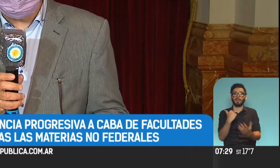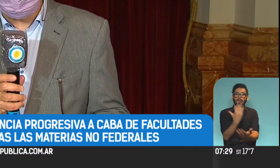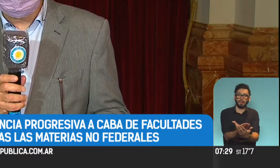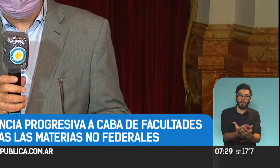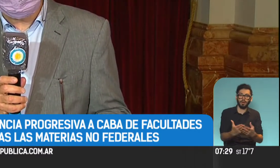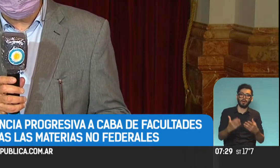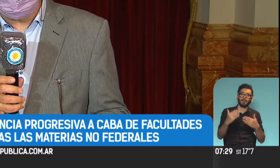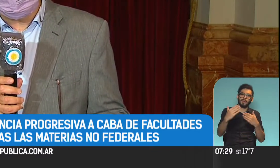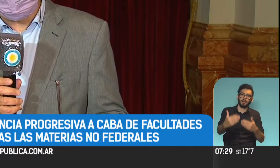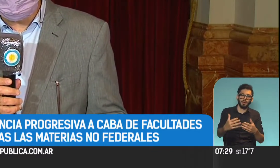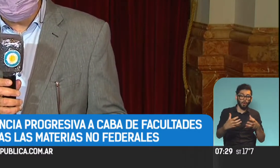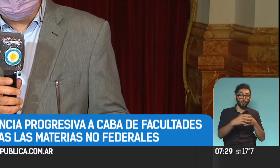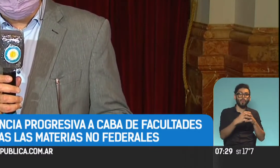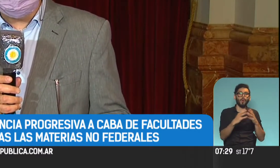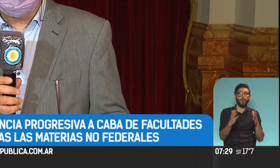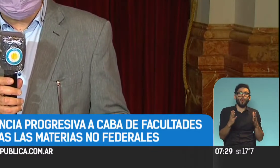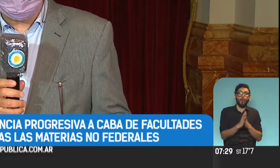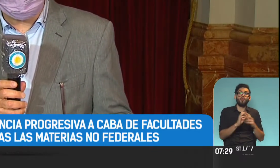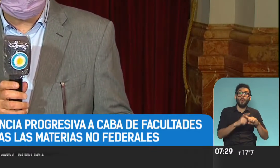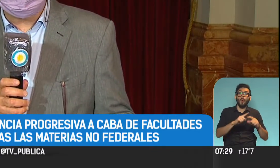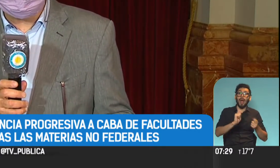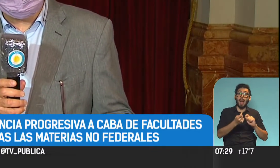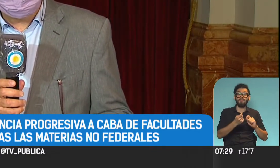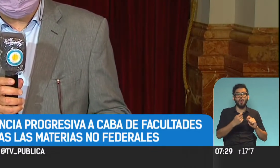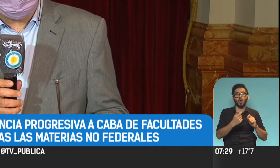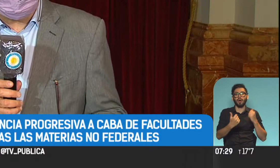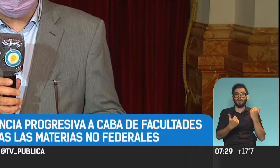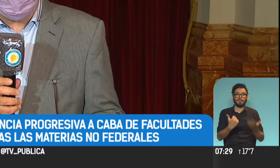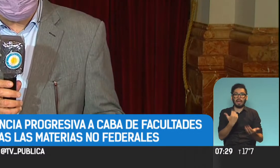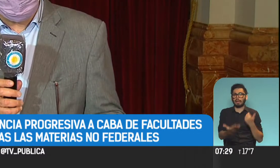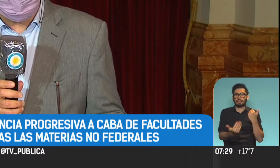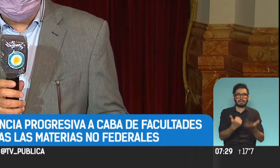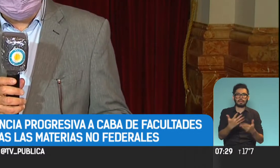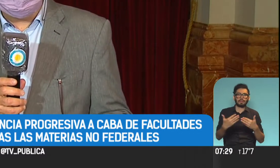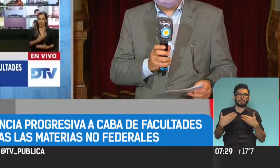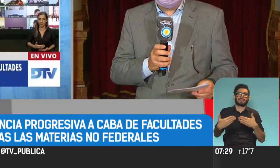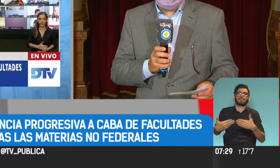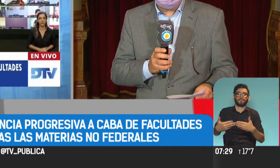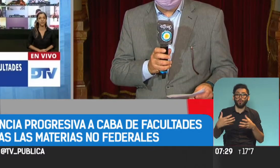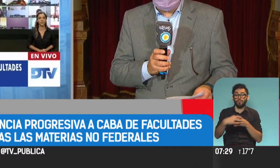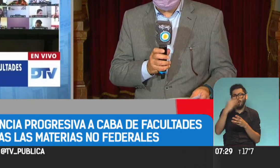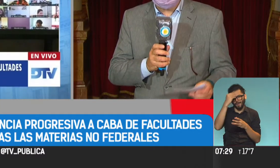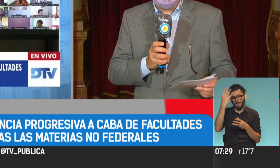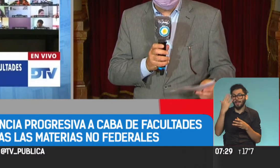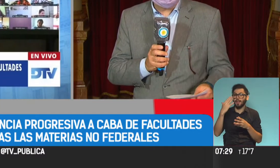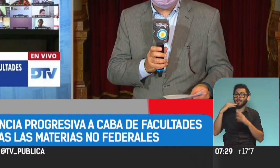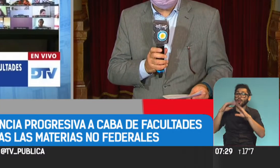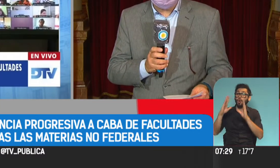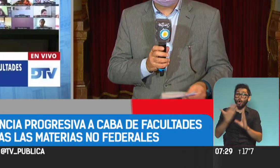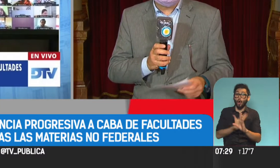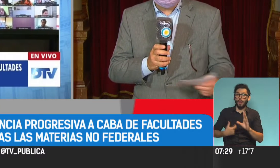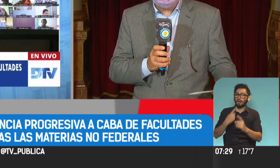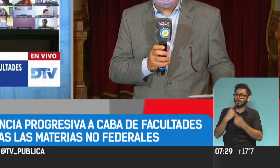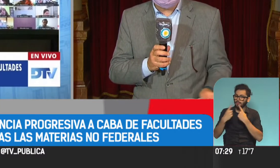juntos por el cambio, lo cierto es que el oficialismo finalmente acordó con la Casa de Gobierno, llegó el